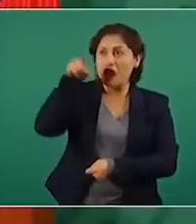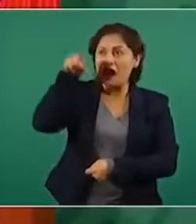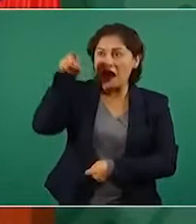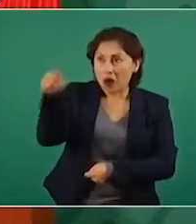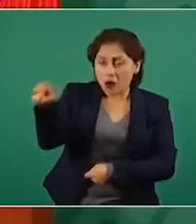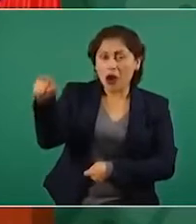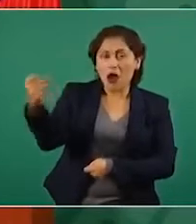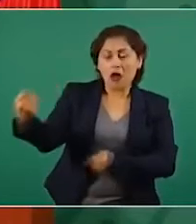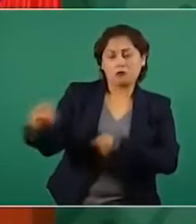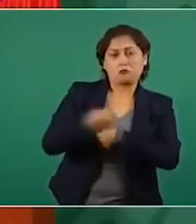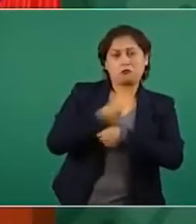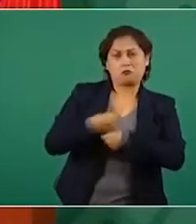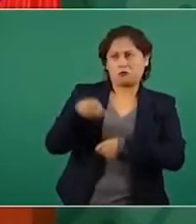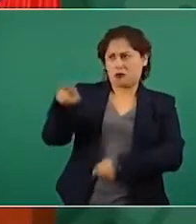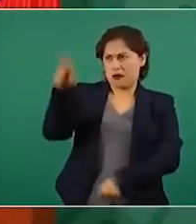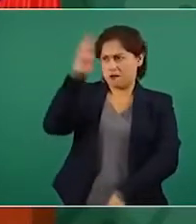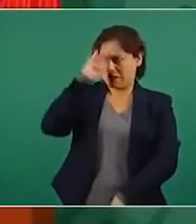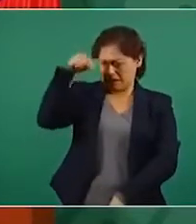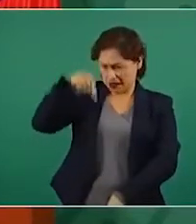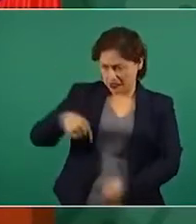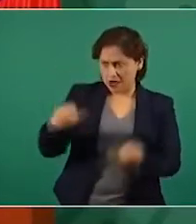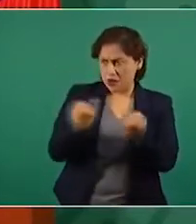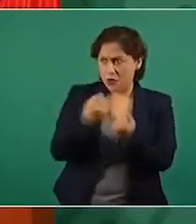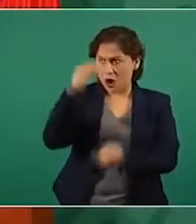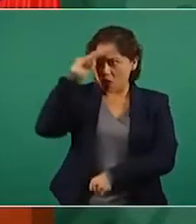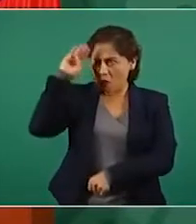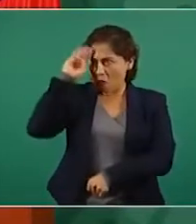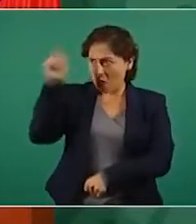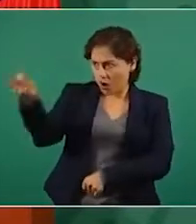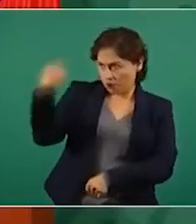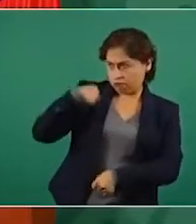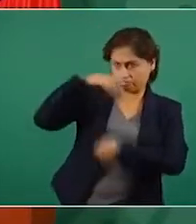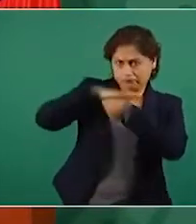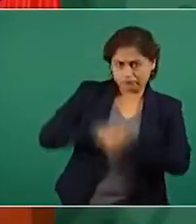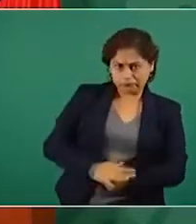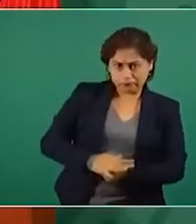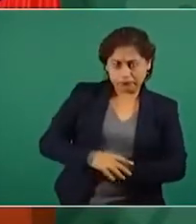Derechos Humanos. Estamos en Cuba y que pueden venir aquí a reprimir a los…